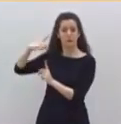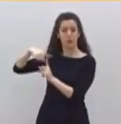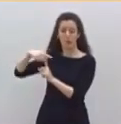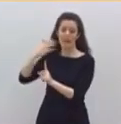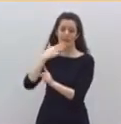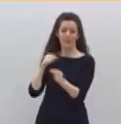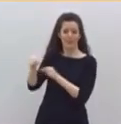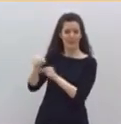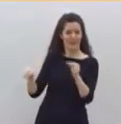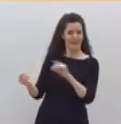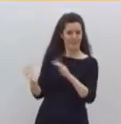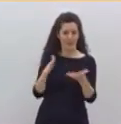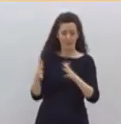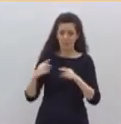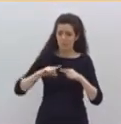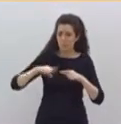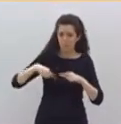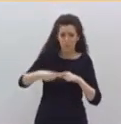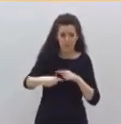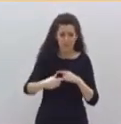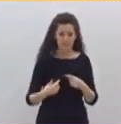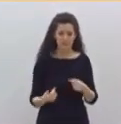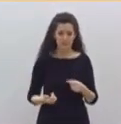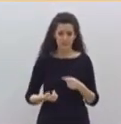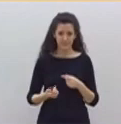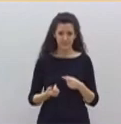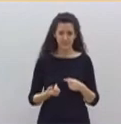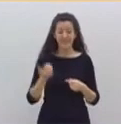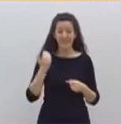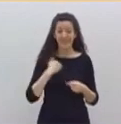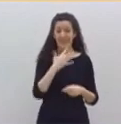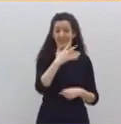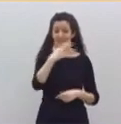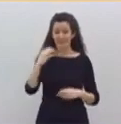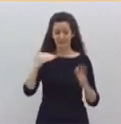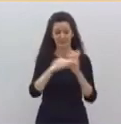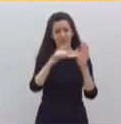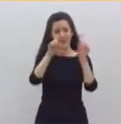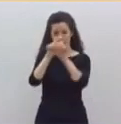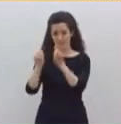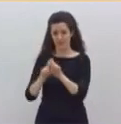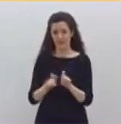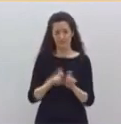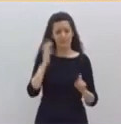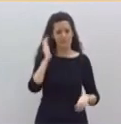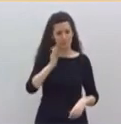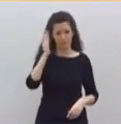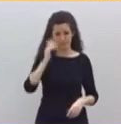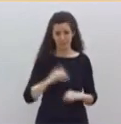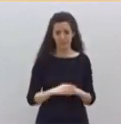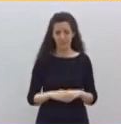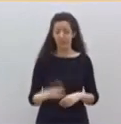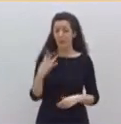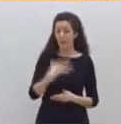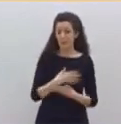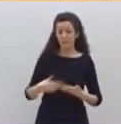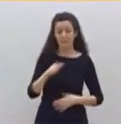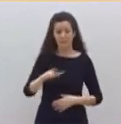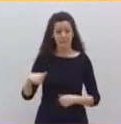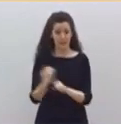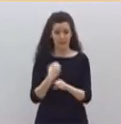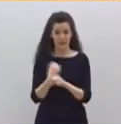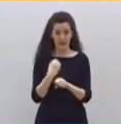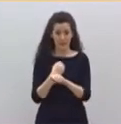Y esos españoles acogidos a un ERTE representan ya 500.000 empresas afectadas. Cuatro millones de trabajadores que no han recibido una